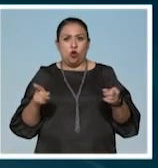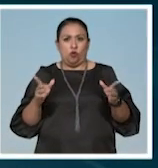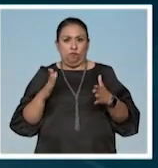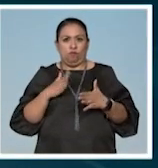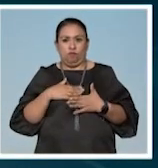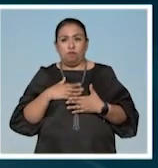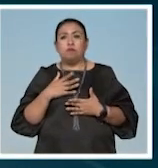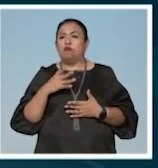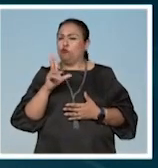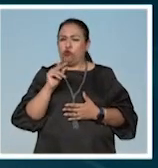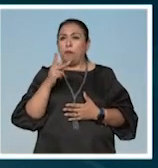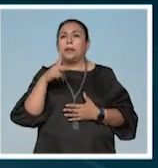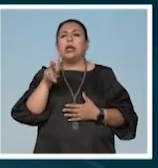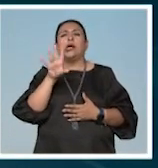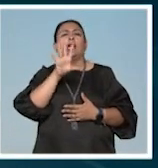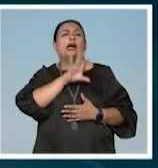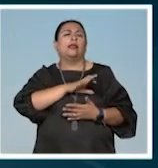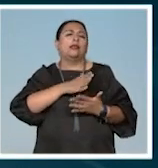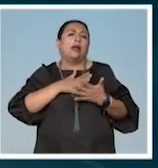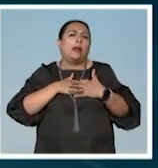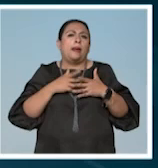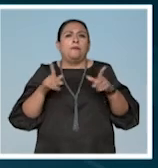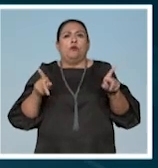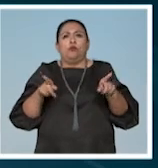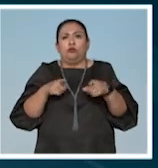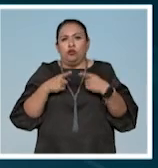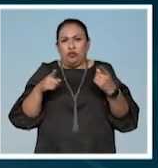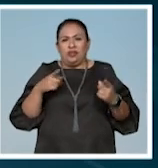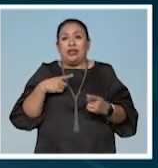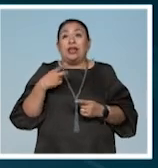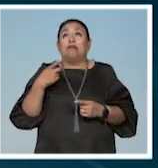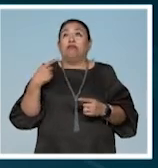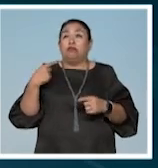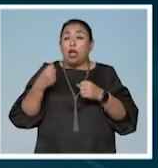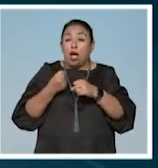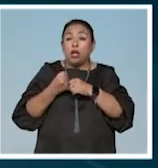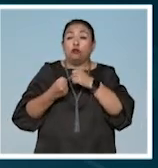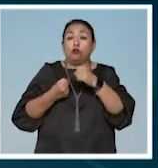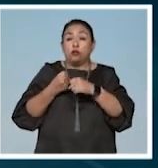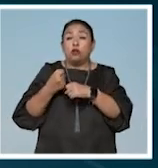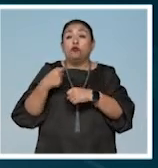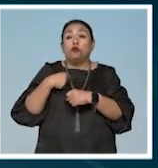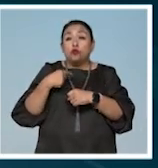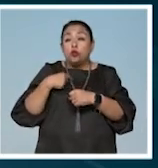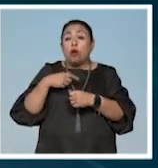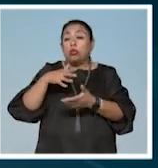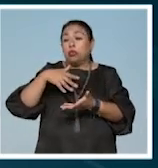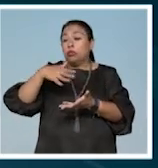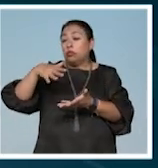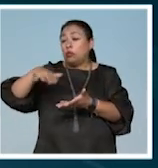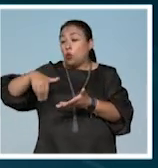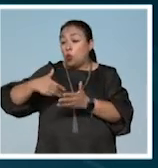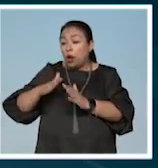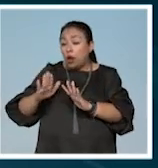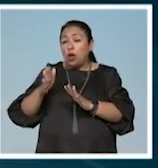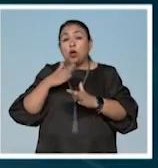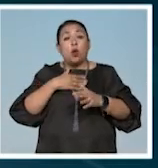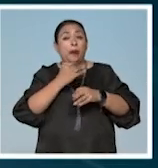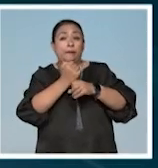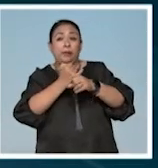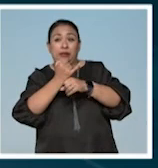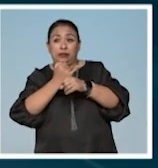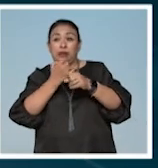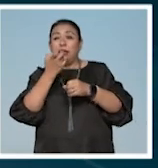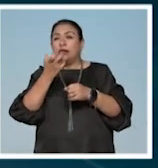pero soy un fanático de la música y he estado durante años coleccionando investigando